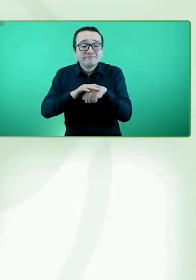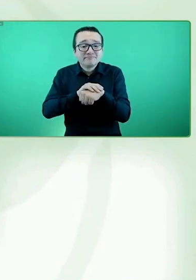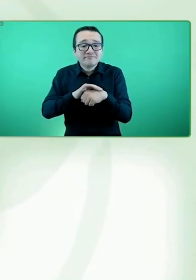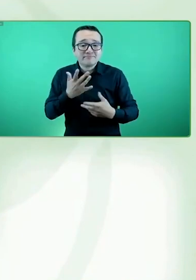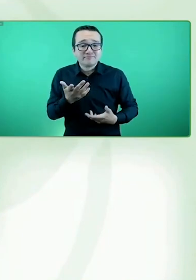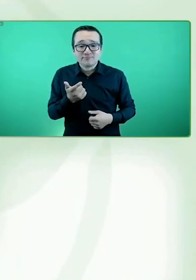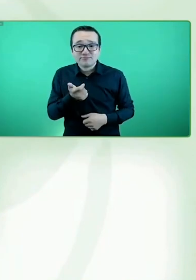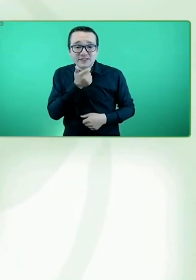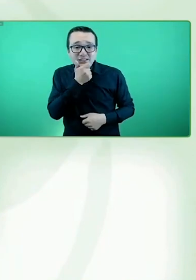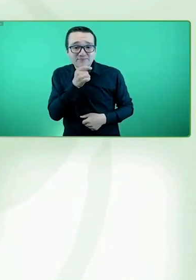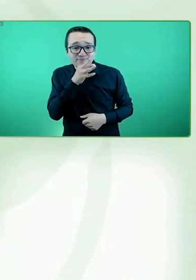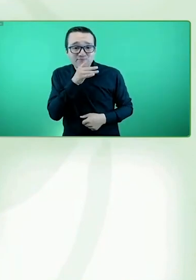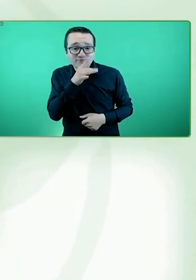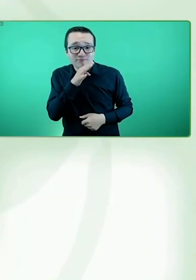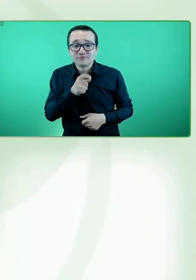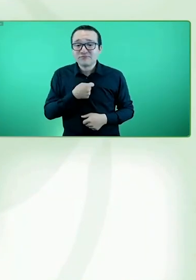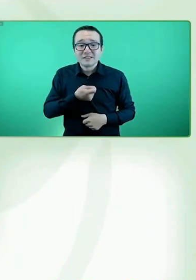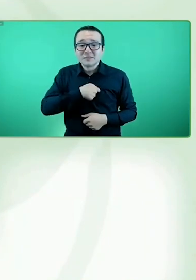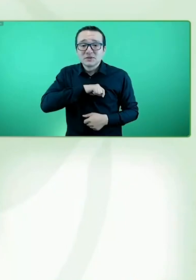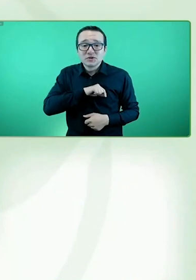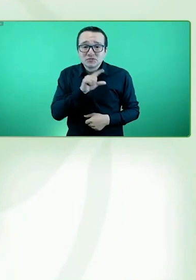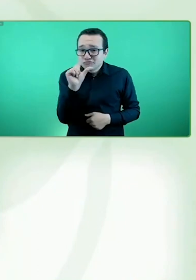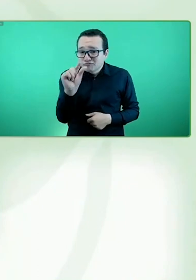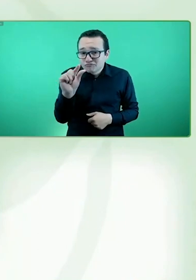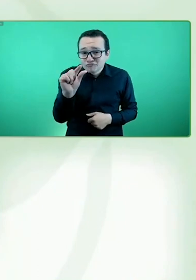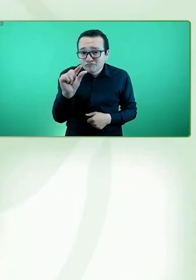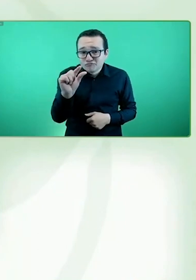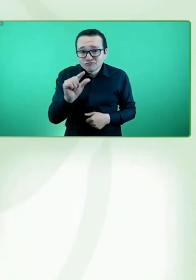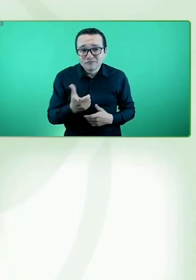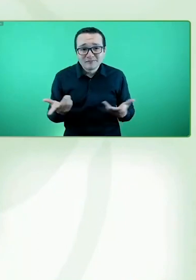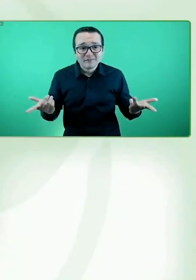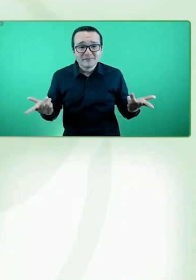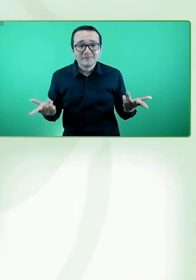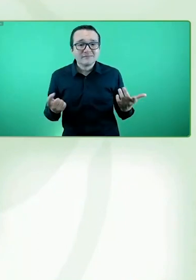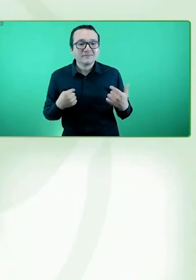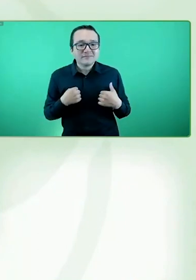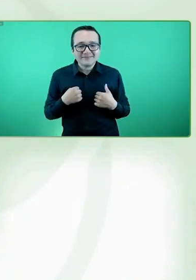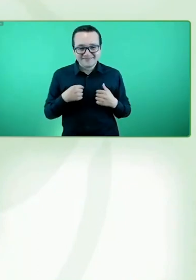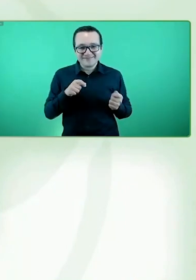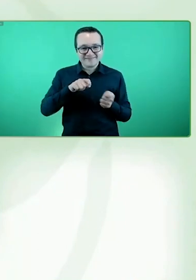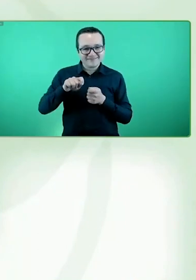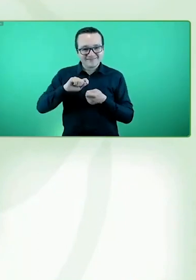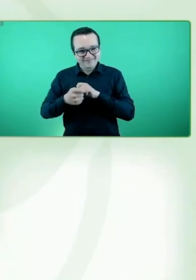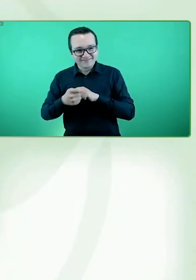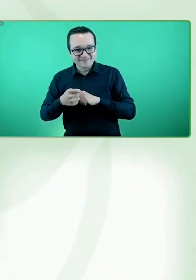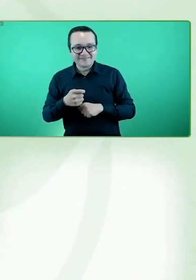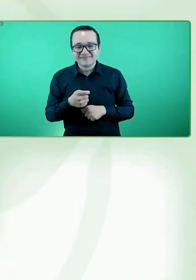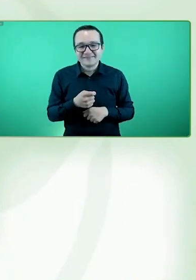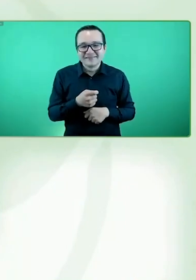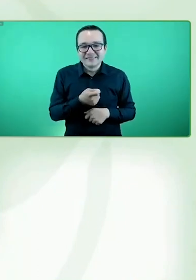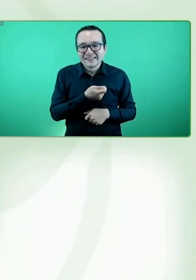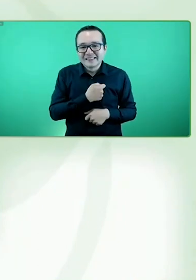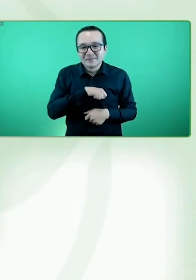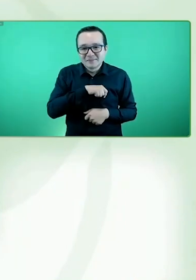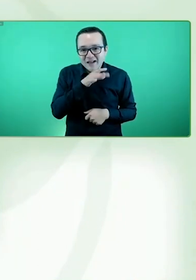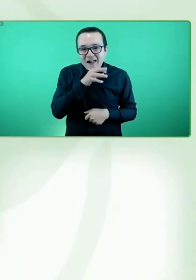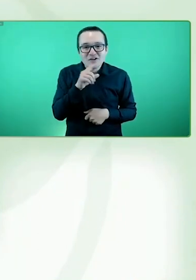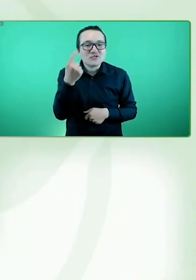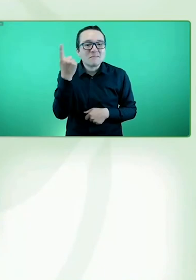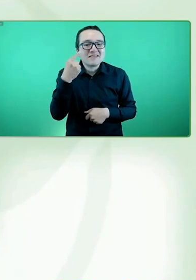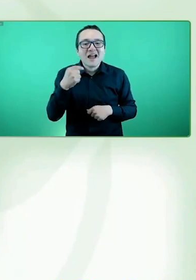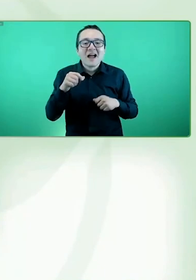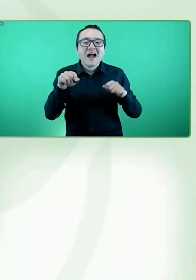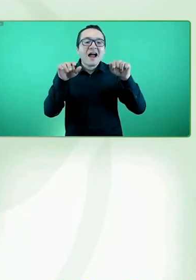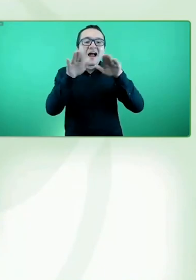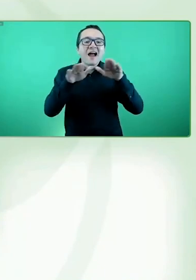reduced to some song titles like Not Tengo, De Nero, or Vamos a la Playa, or Feliz Navidad, which will not really help